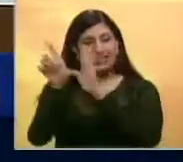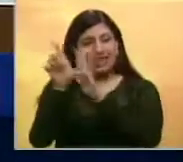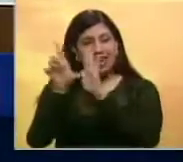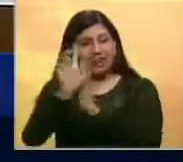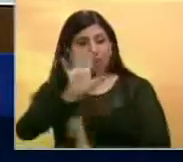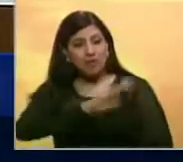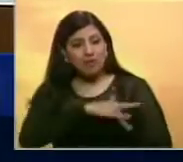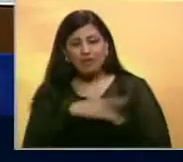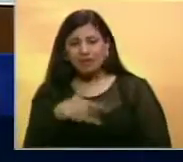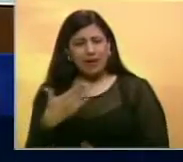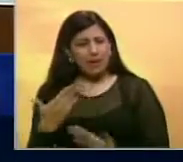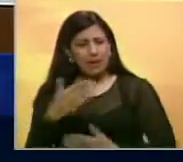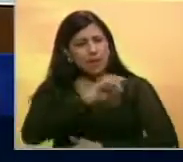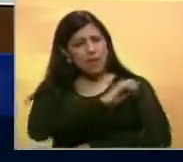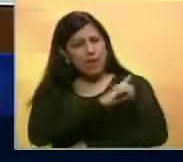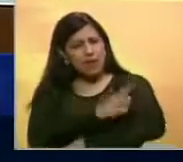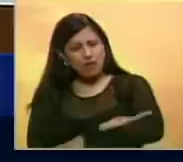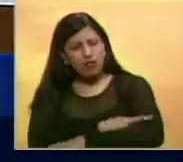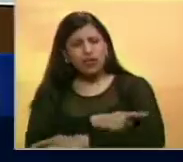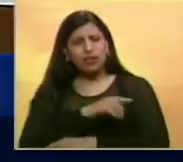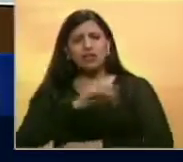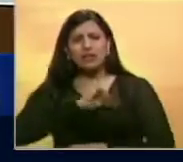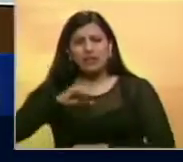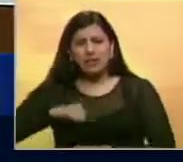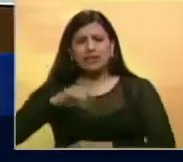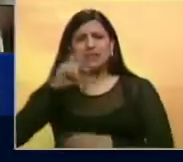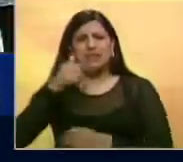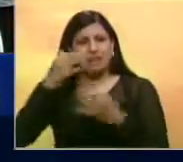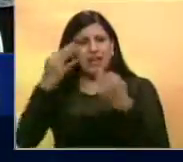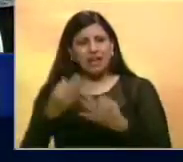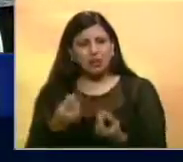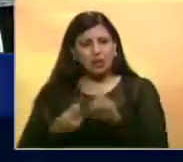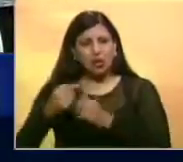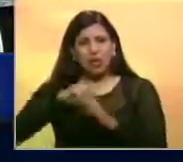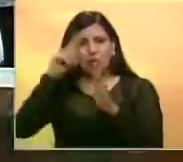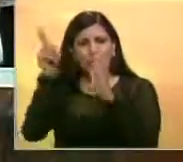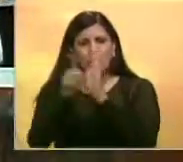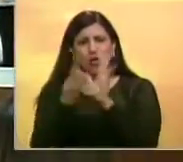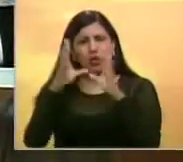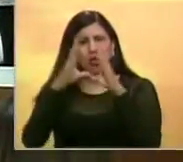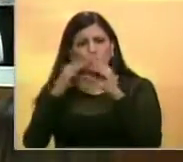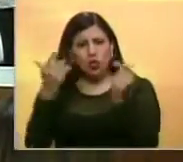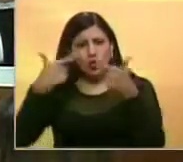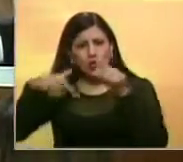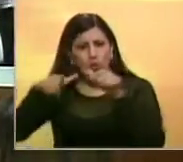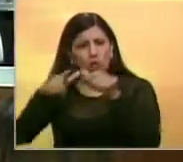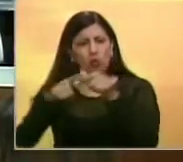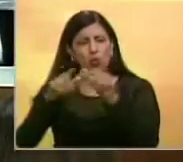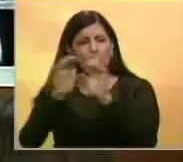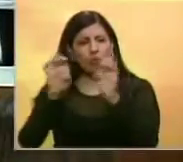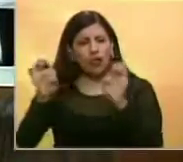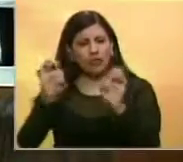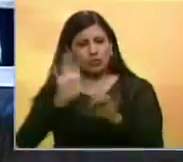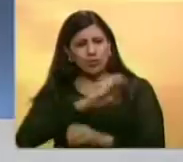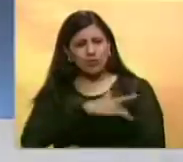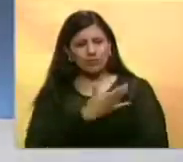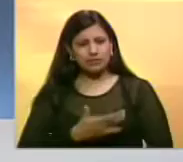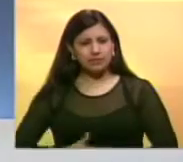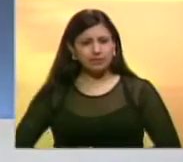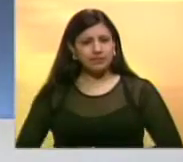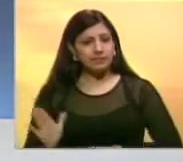universidades para fortalecer la autonomía y a garantizar el presupuesto completo de todas las instituciones de educación superior.